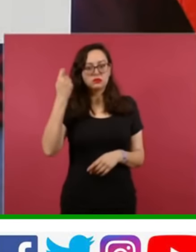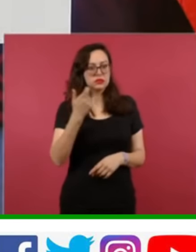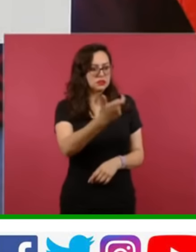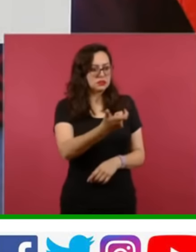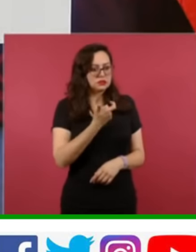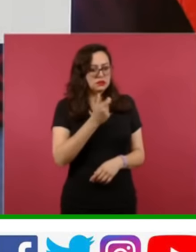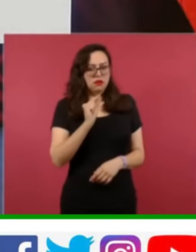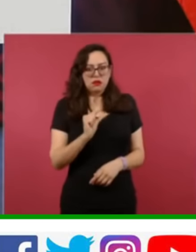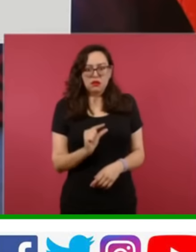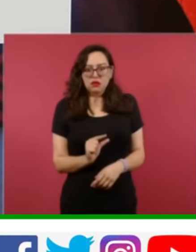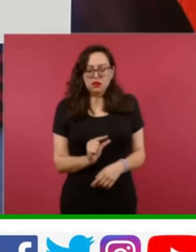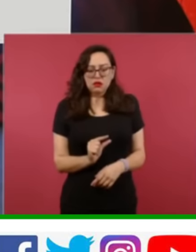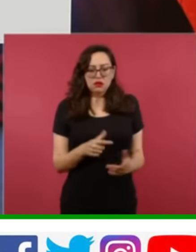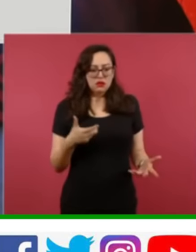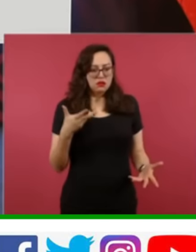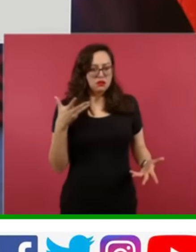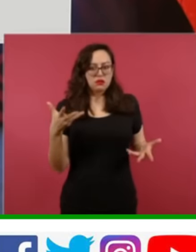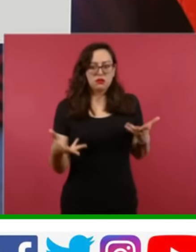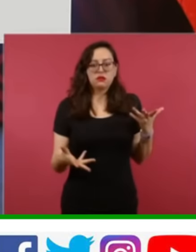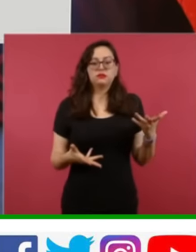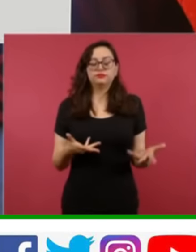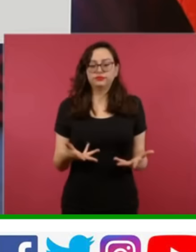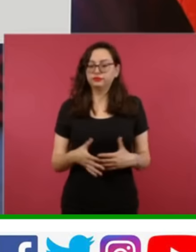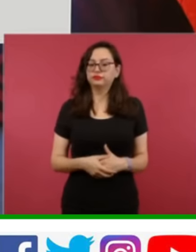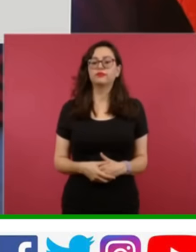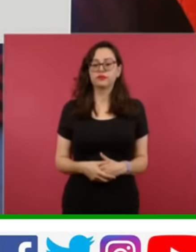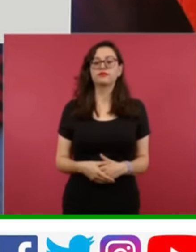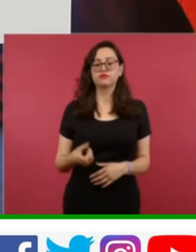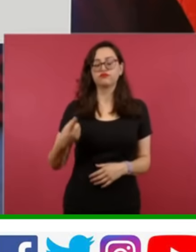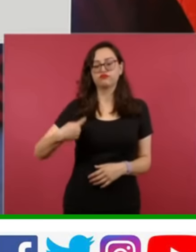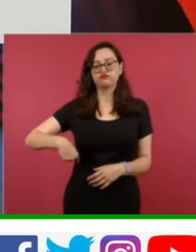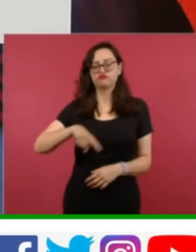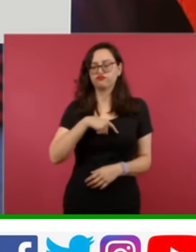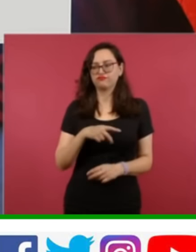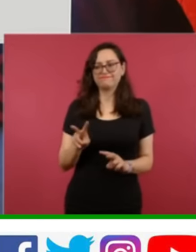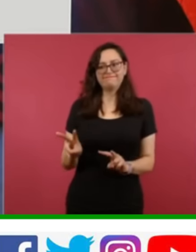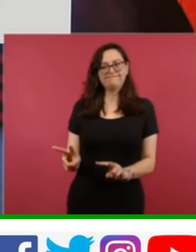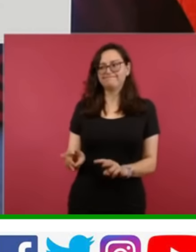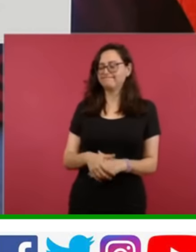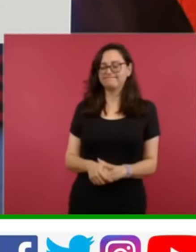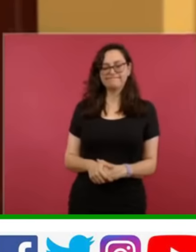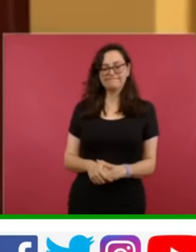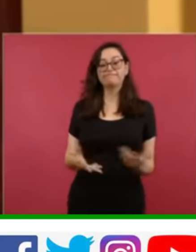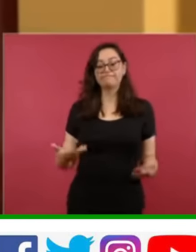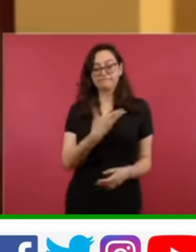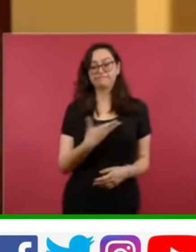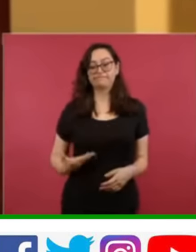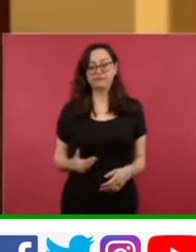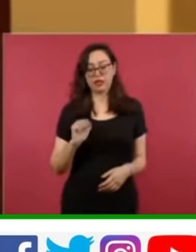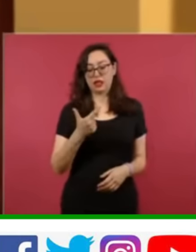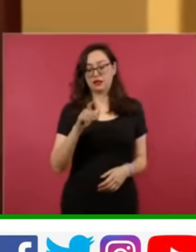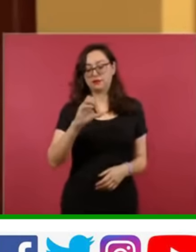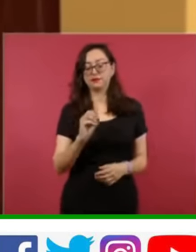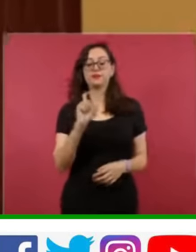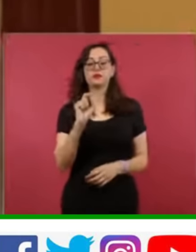decidió presentar una iniciativa de reforma a la ley del IMSS. El presidente Andrés Manuel López Obrador la presentó el 29 de